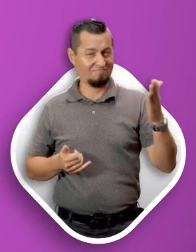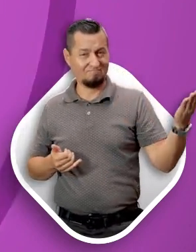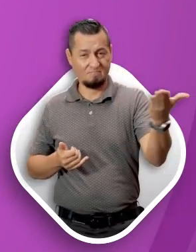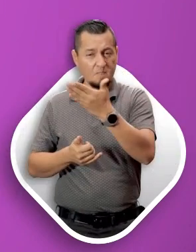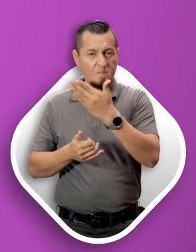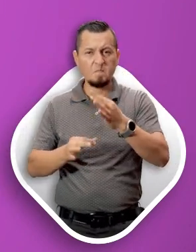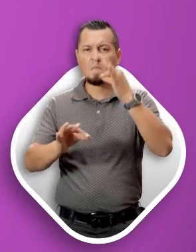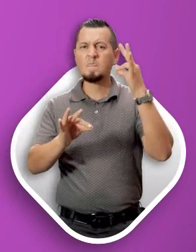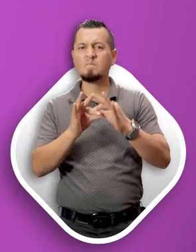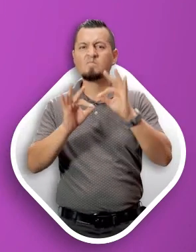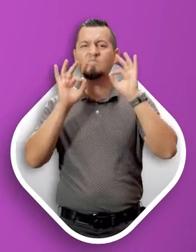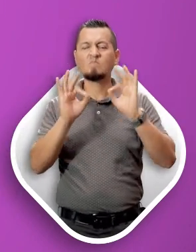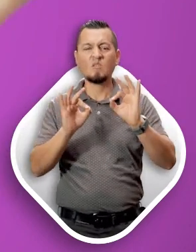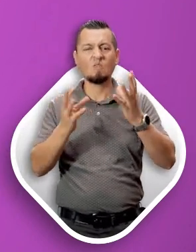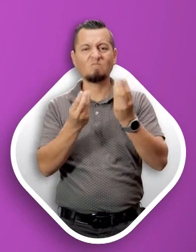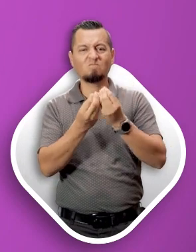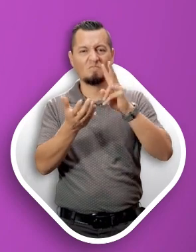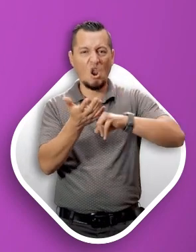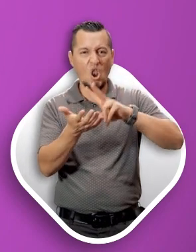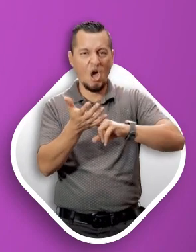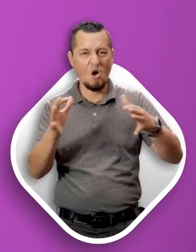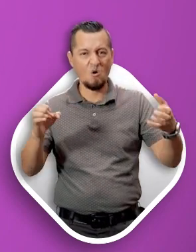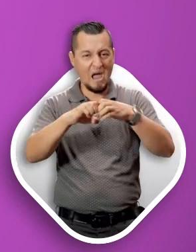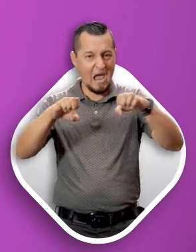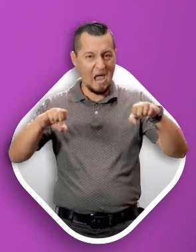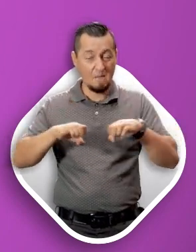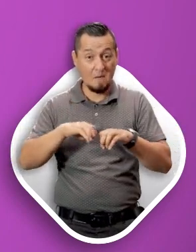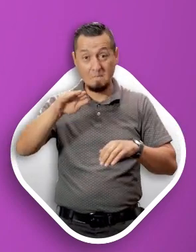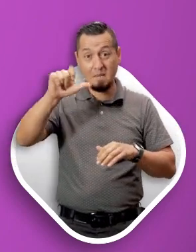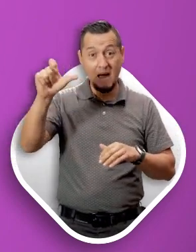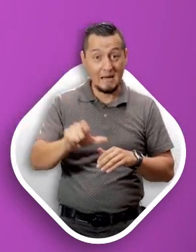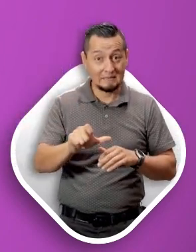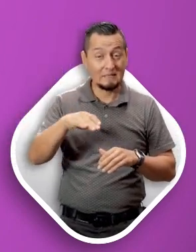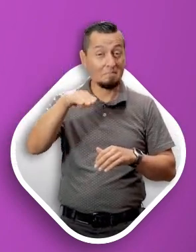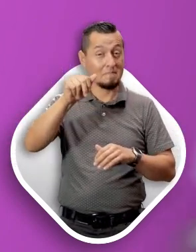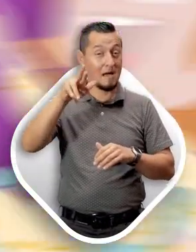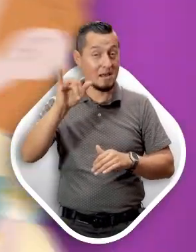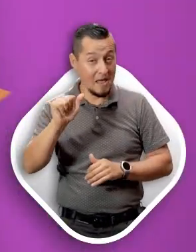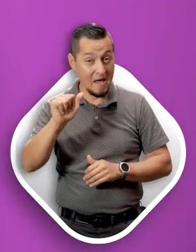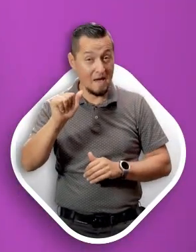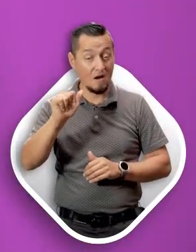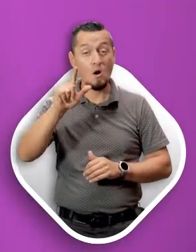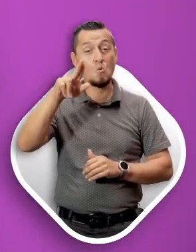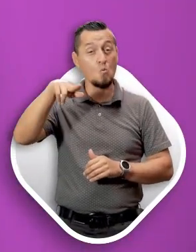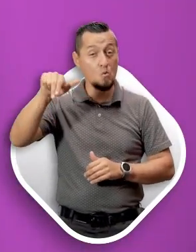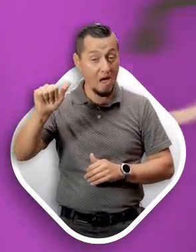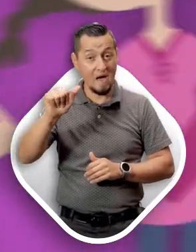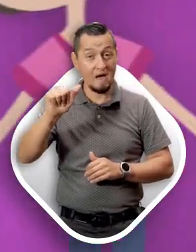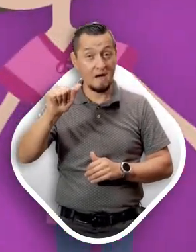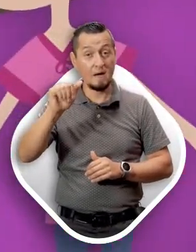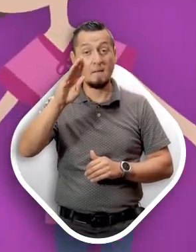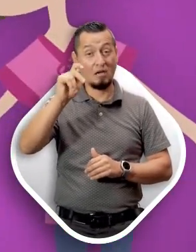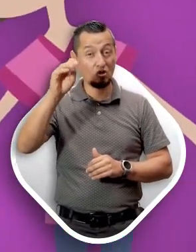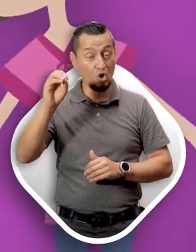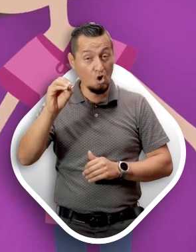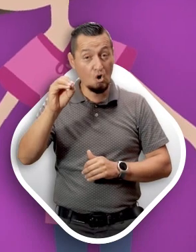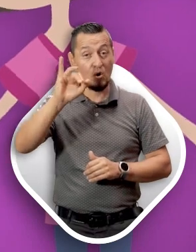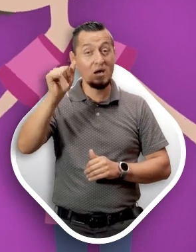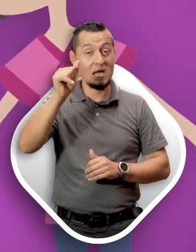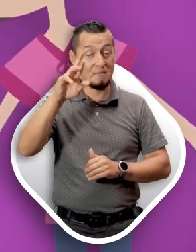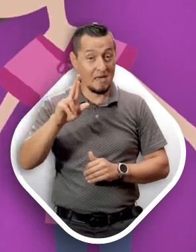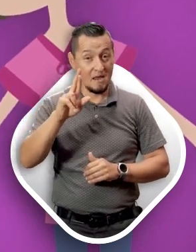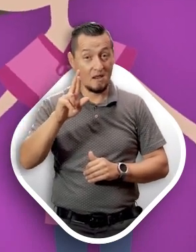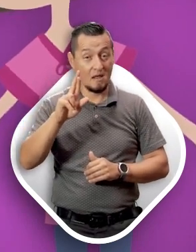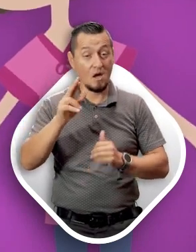felicito por formar parte de la tropa de los valores. Max, María, Luna, Beto,